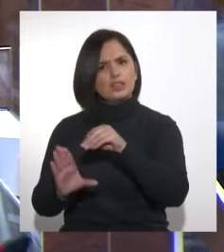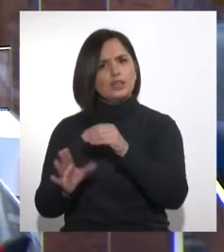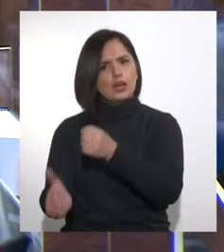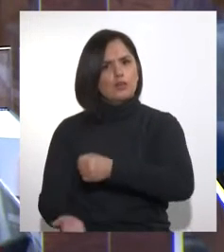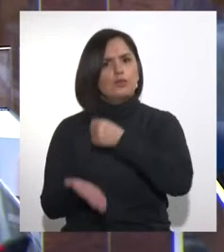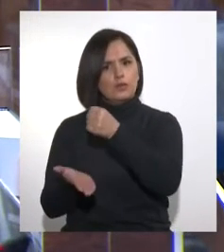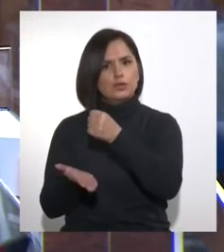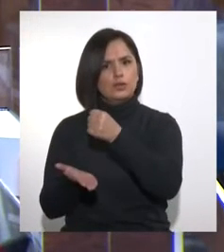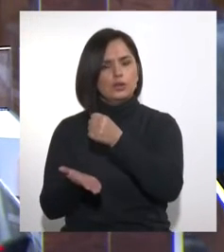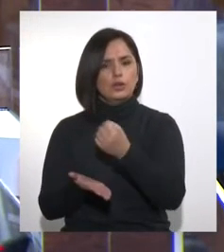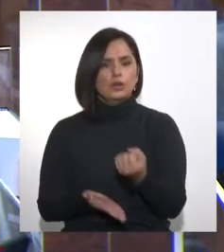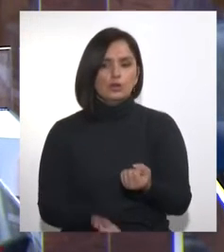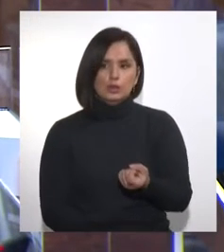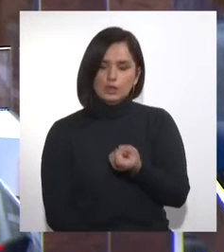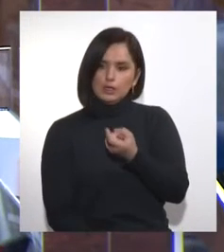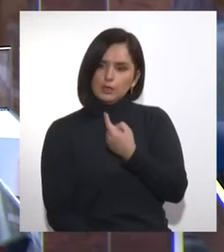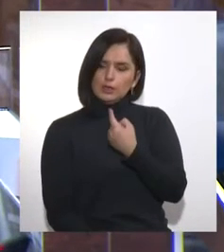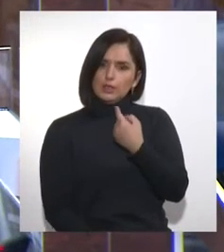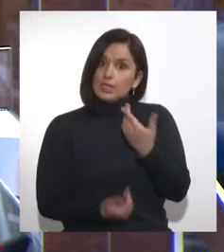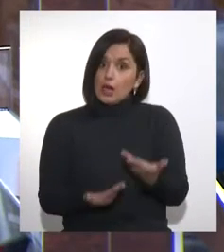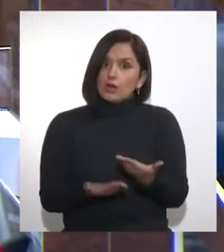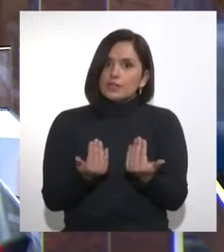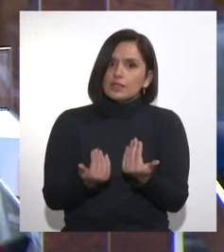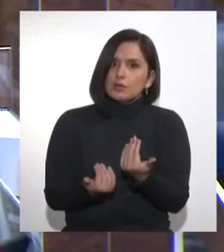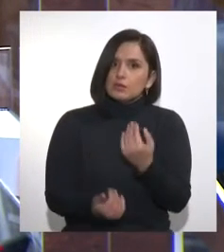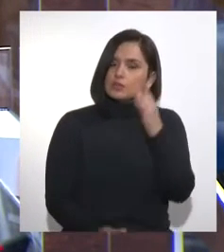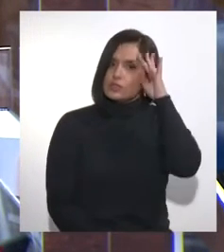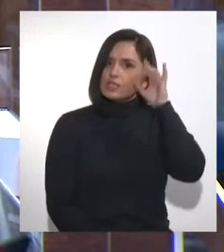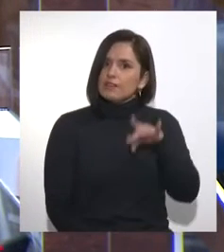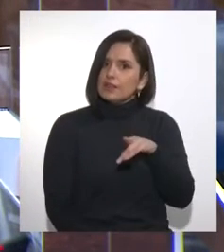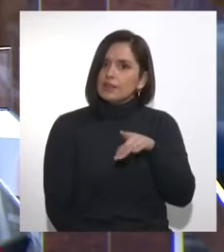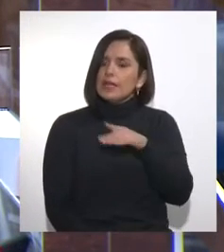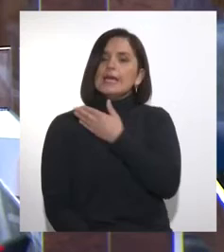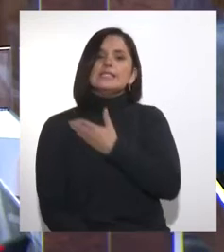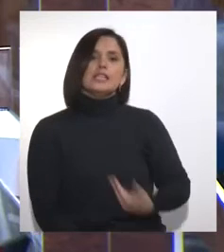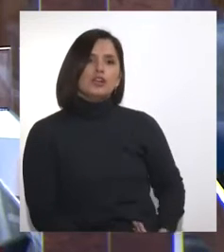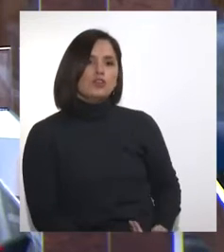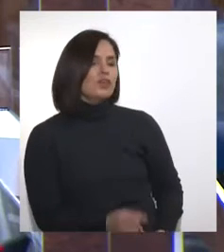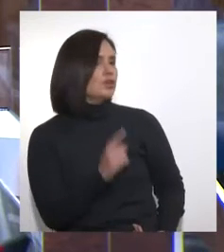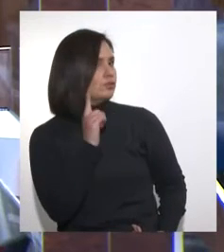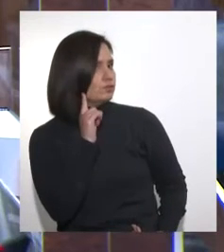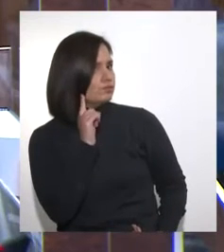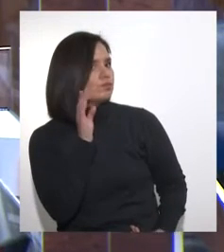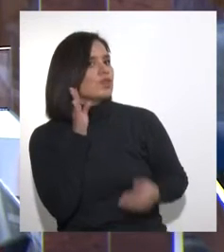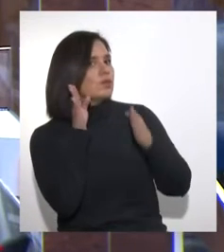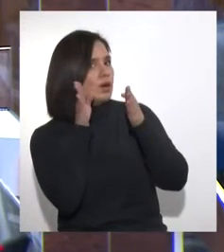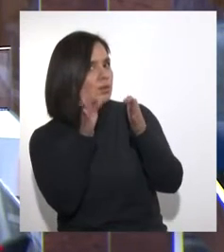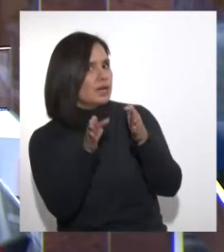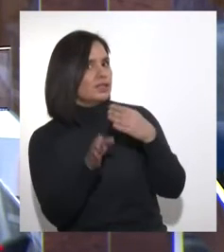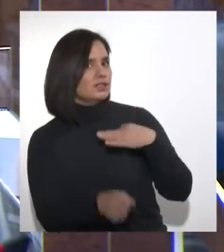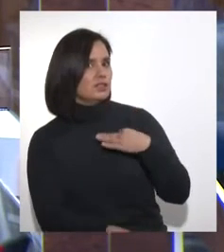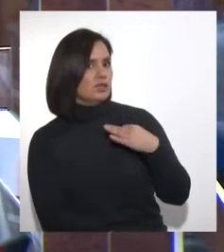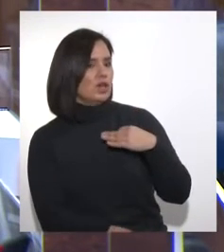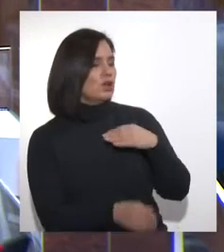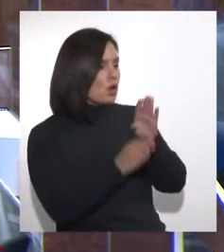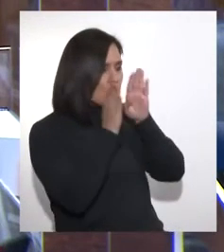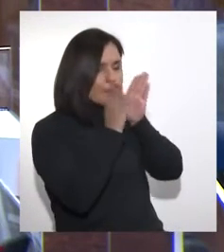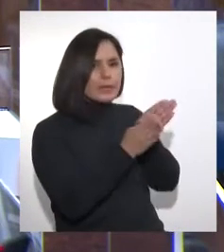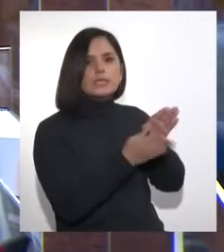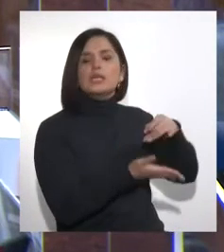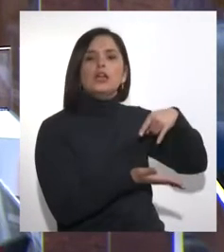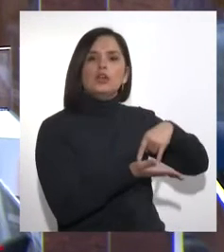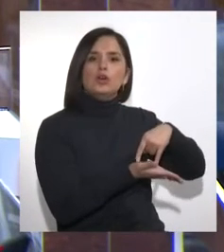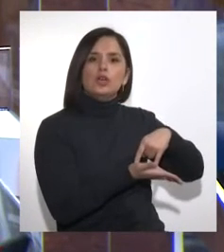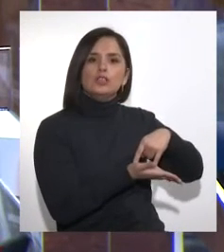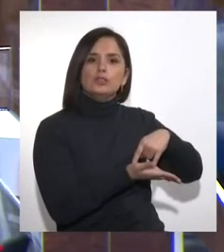Y lo que tenemos que saber es si el gobierno escuchará al Parlamento o si quiere un tremendo conflicto con el Congreso Nacional y con la